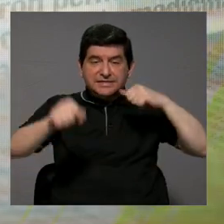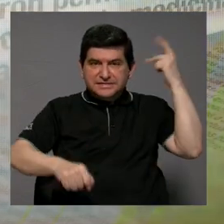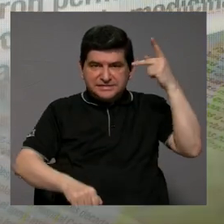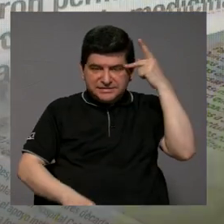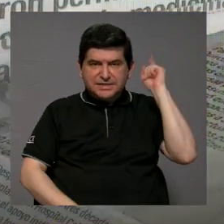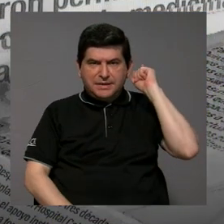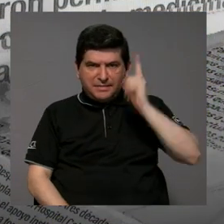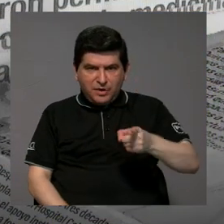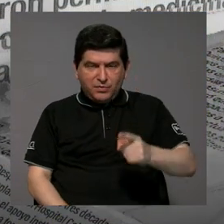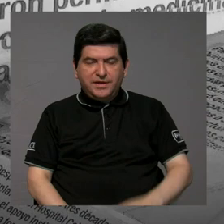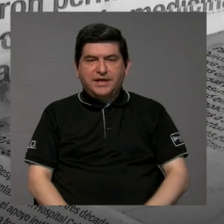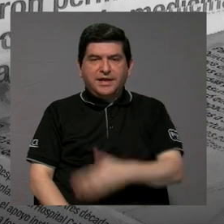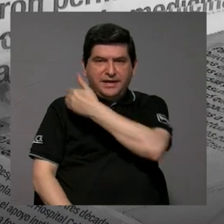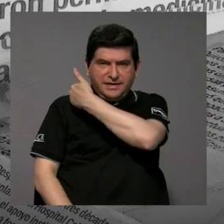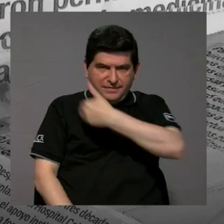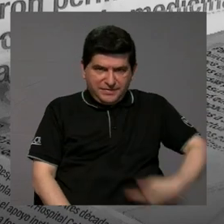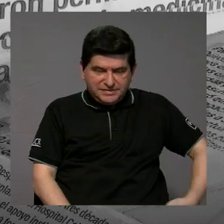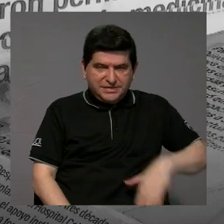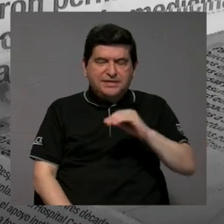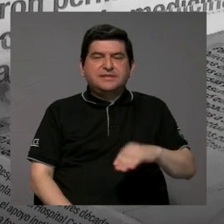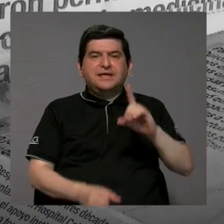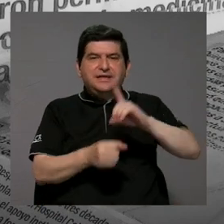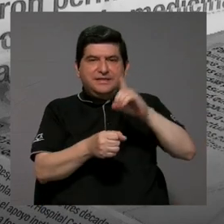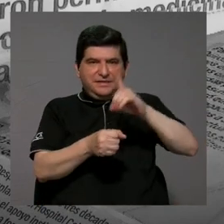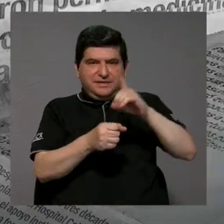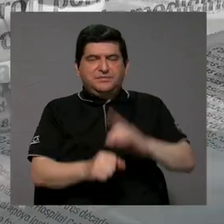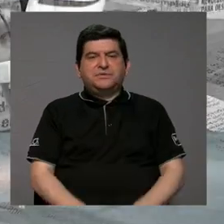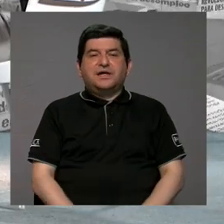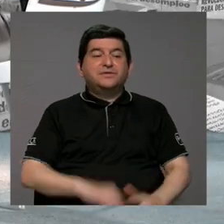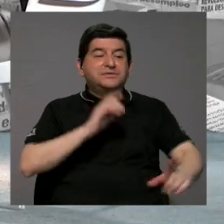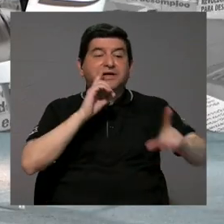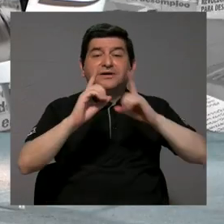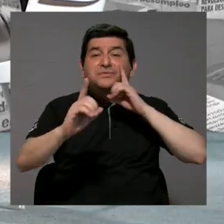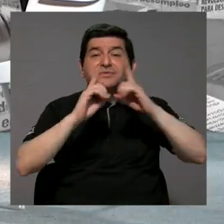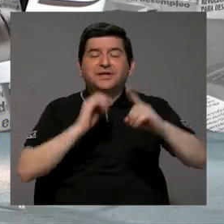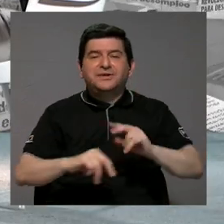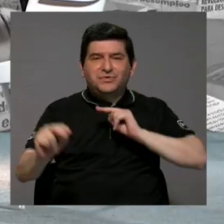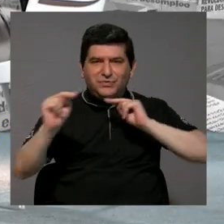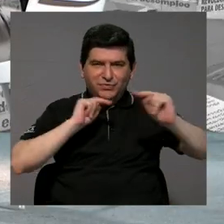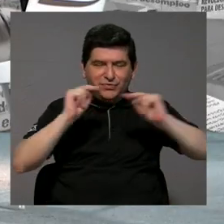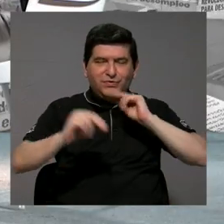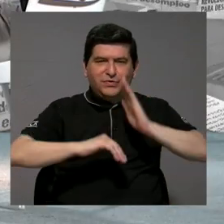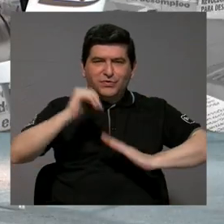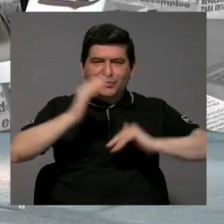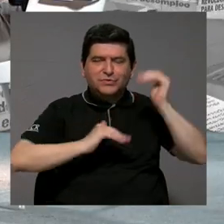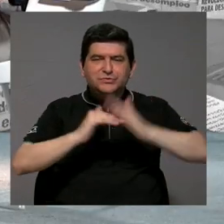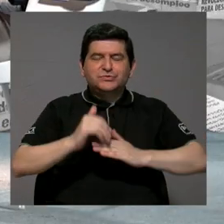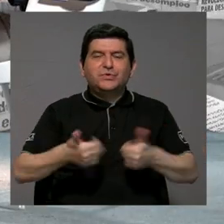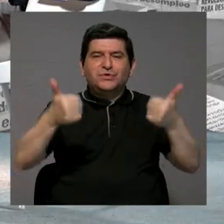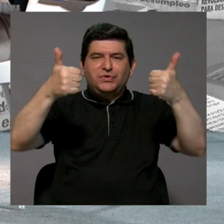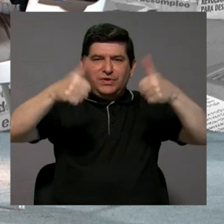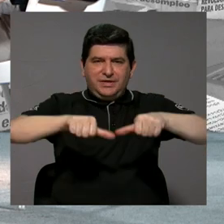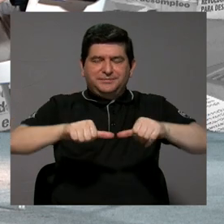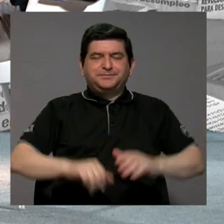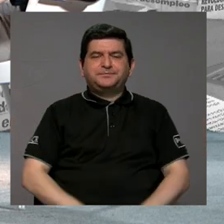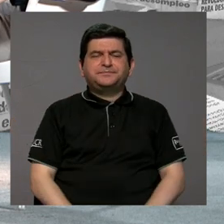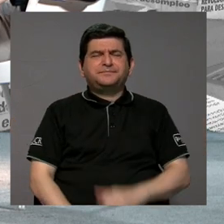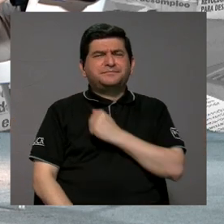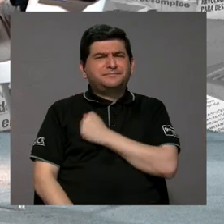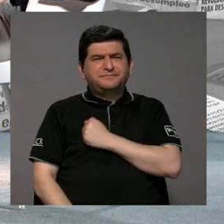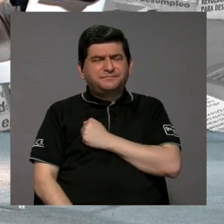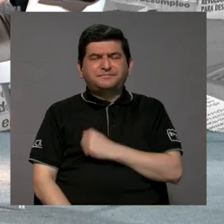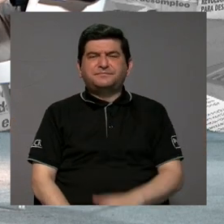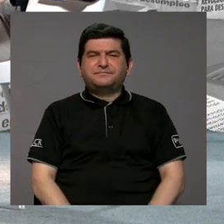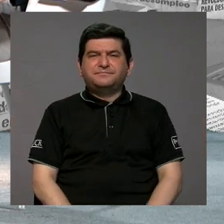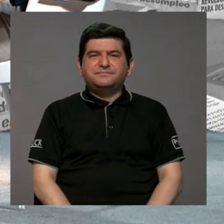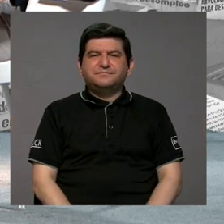sistema político que obligue al presidente y a los diputados sobre todos a dialogar, a negociar, a construir acuerdos. Y perdón,